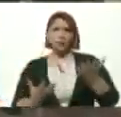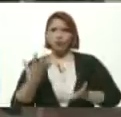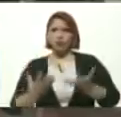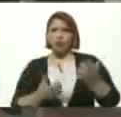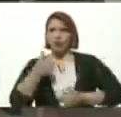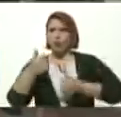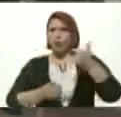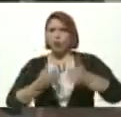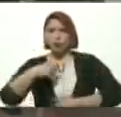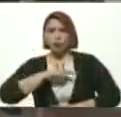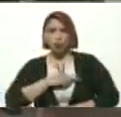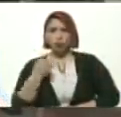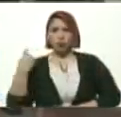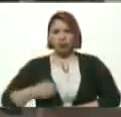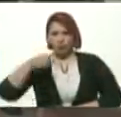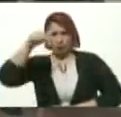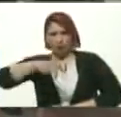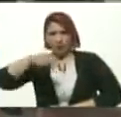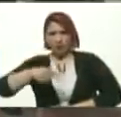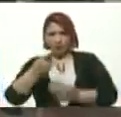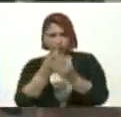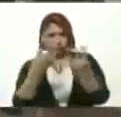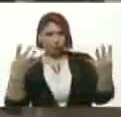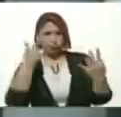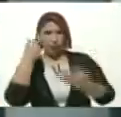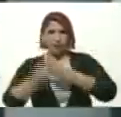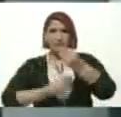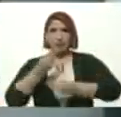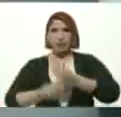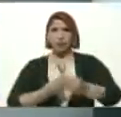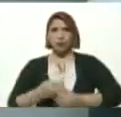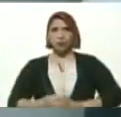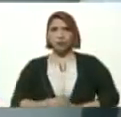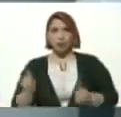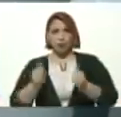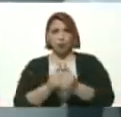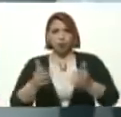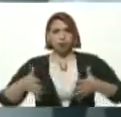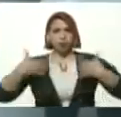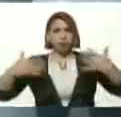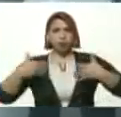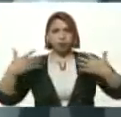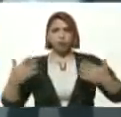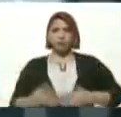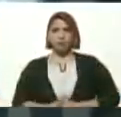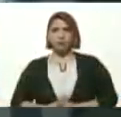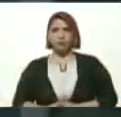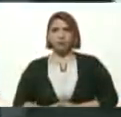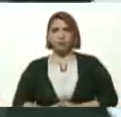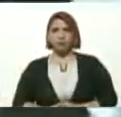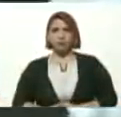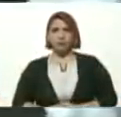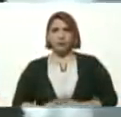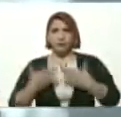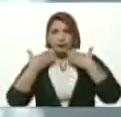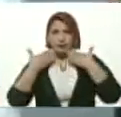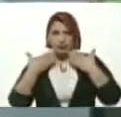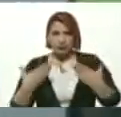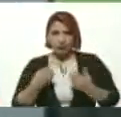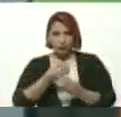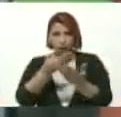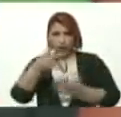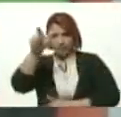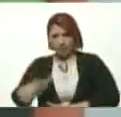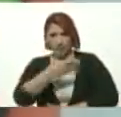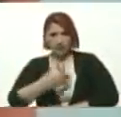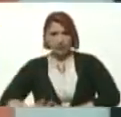Las tenemos acá Hoy Haciendo Con mucha alegría Este agradecimiento A usted